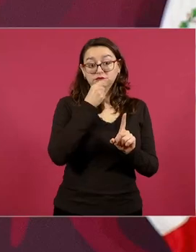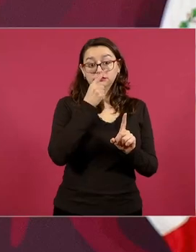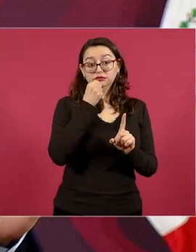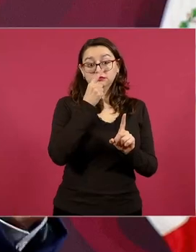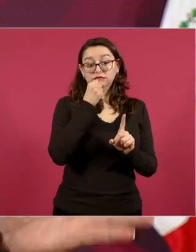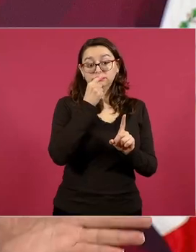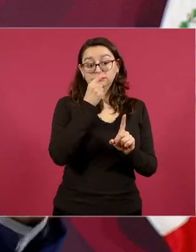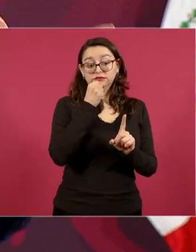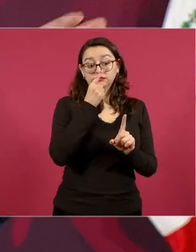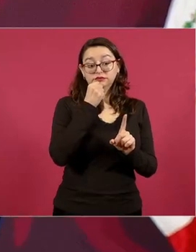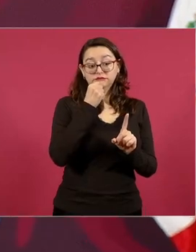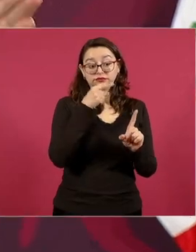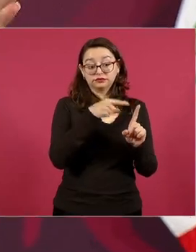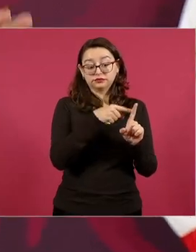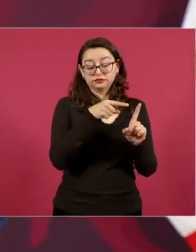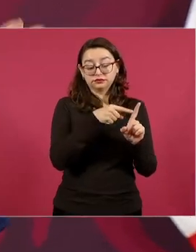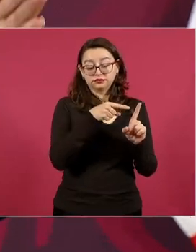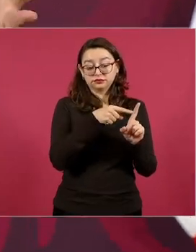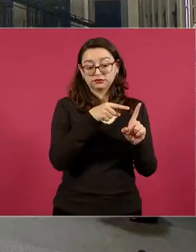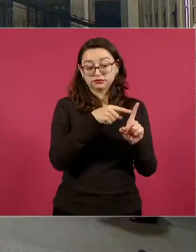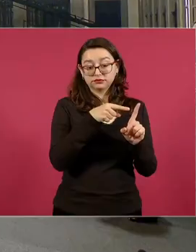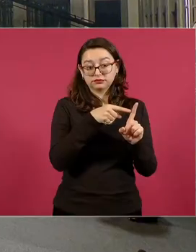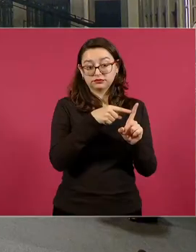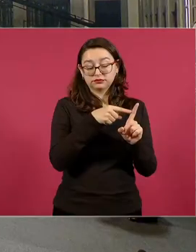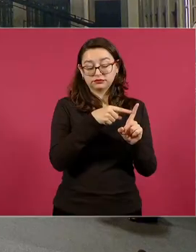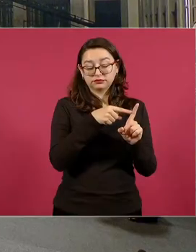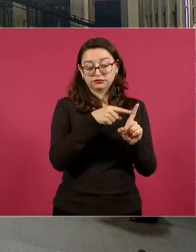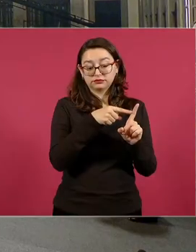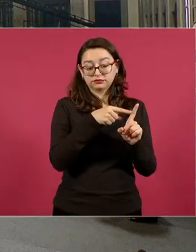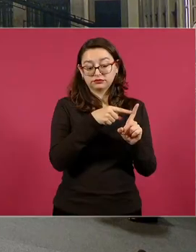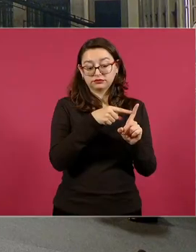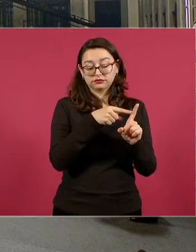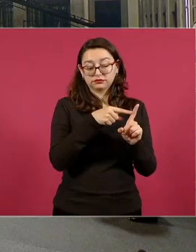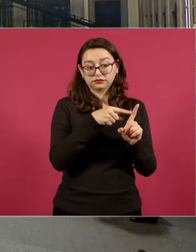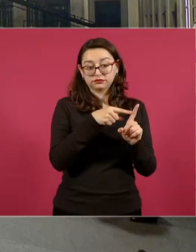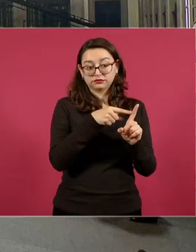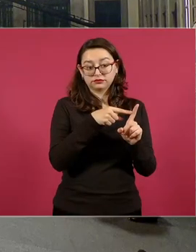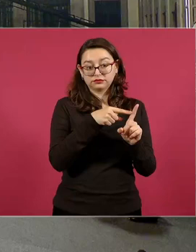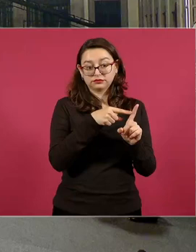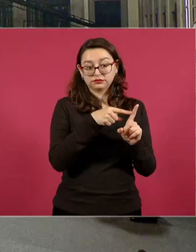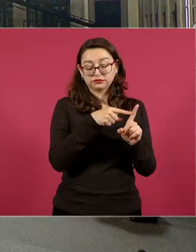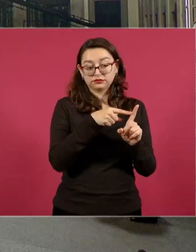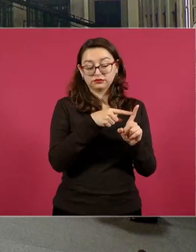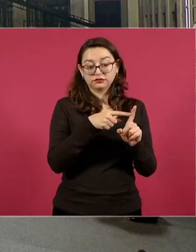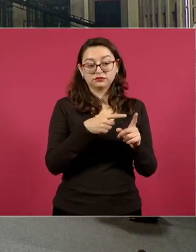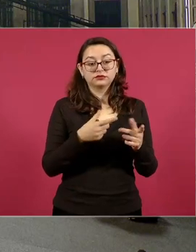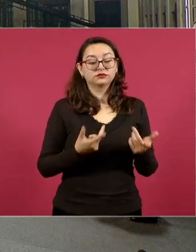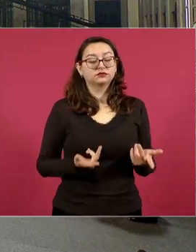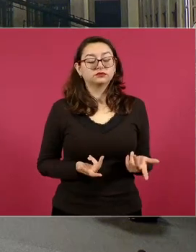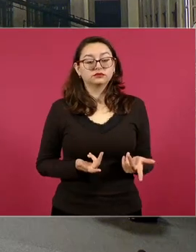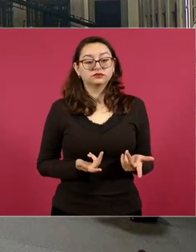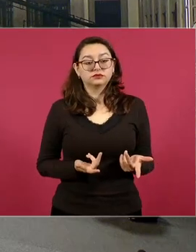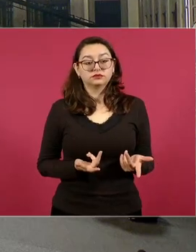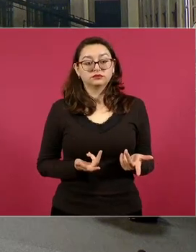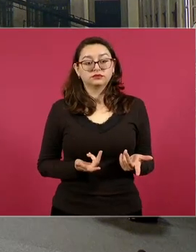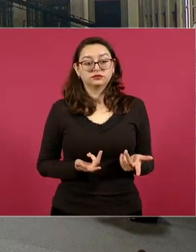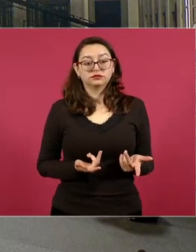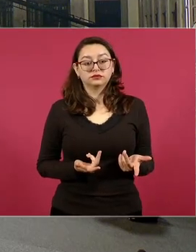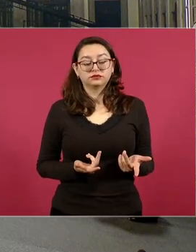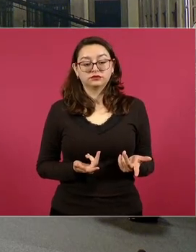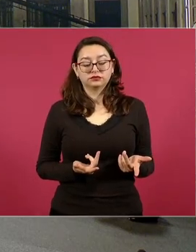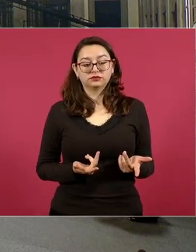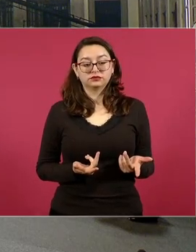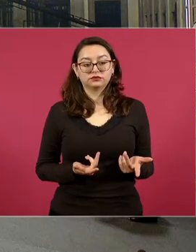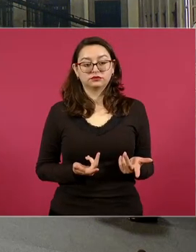lo que tiene que tener una autoridad para detener orden de aprehensión no no no no tiene todo